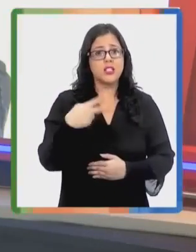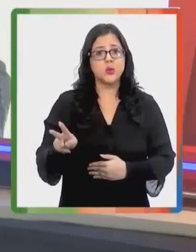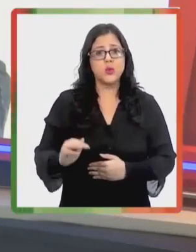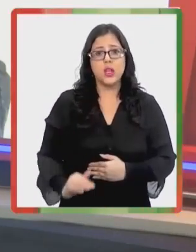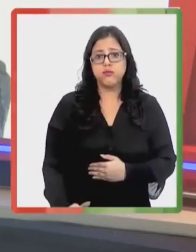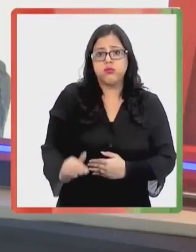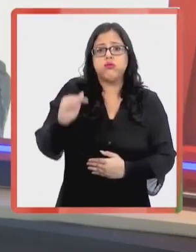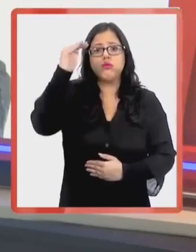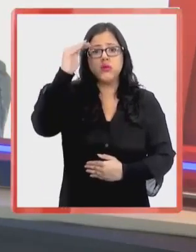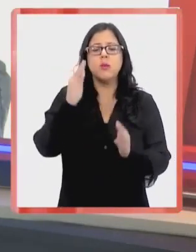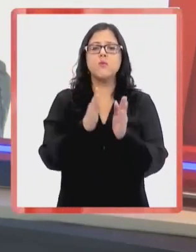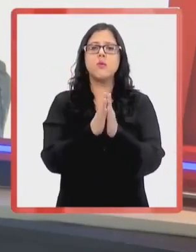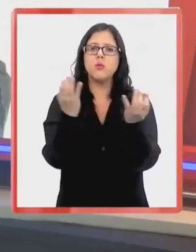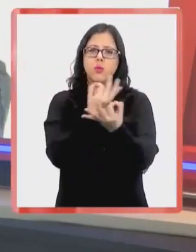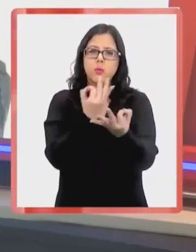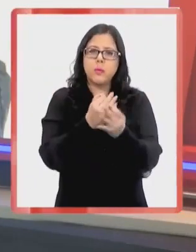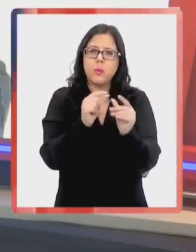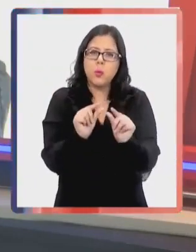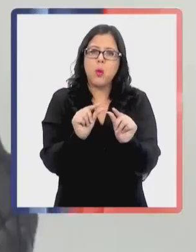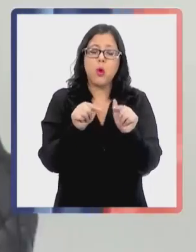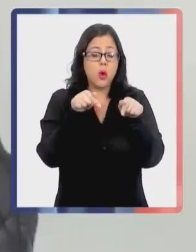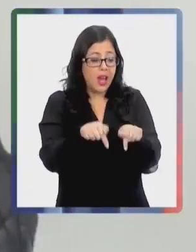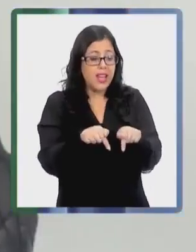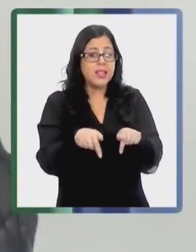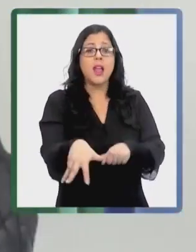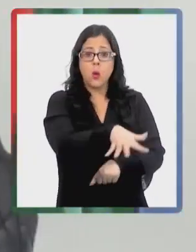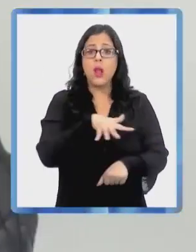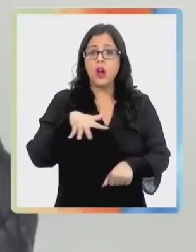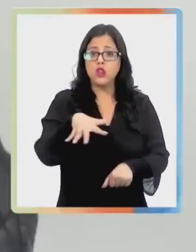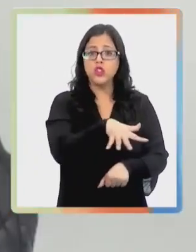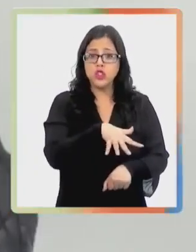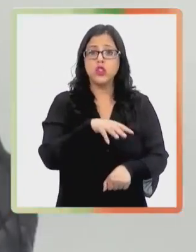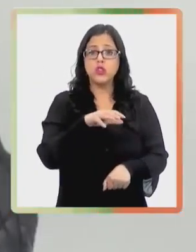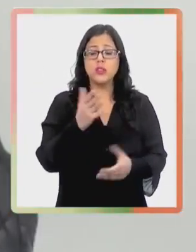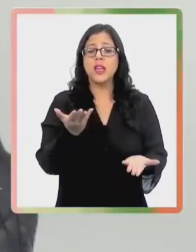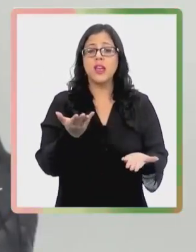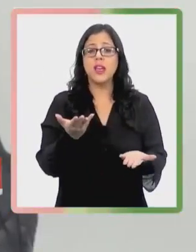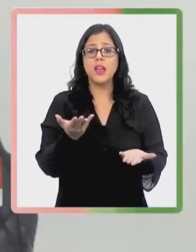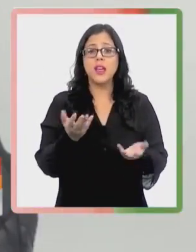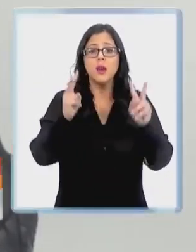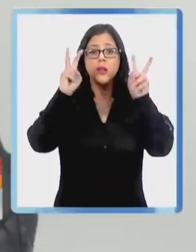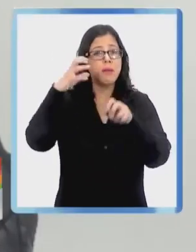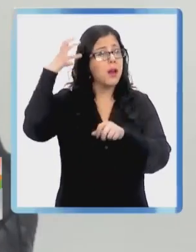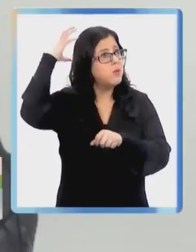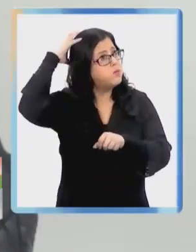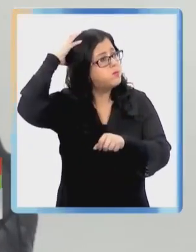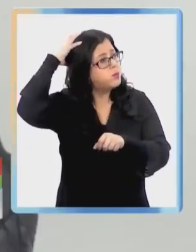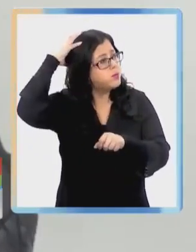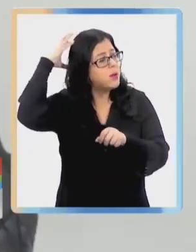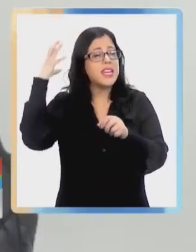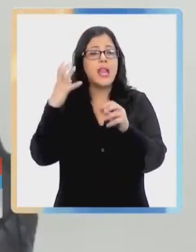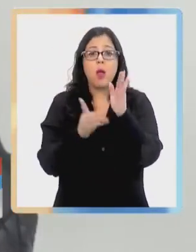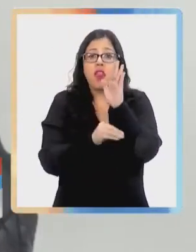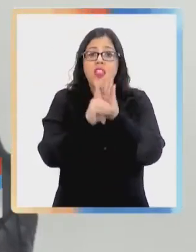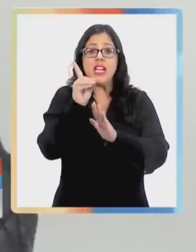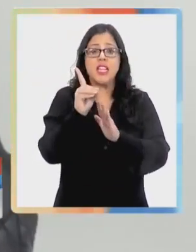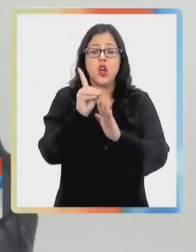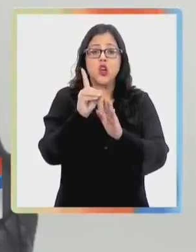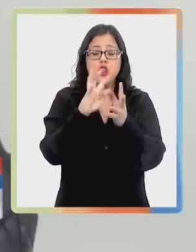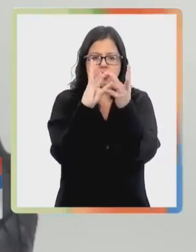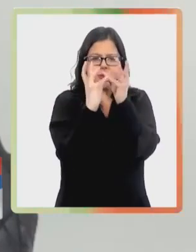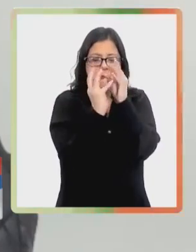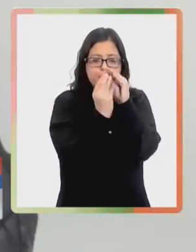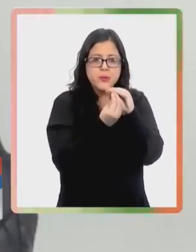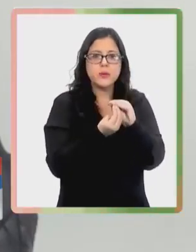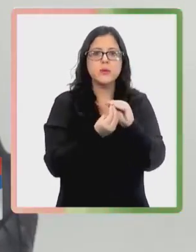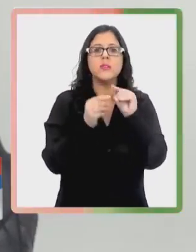vida. Haznos una primera aproximación. Es una condición, es una alteración al neurodesarrollo. Y como bien tú